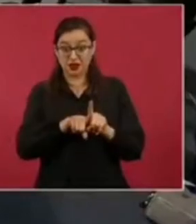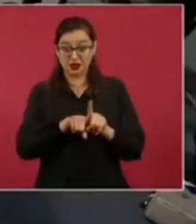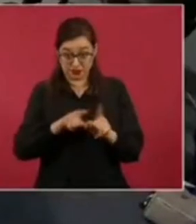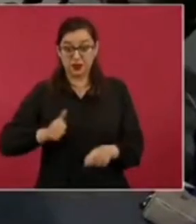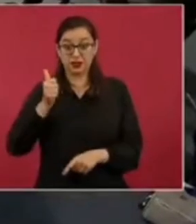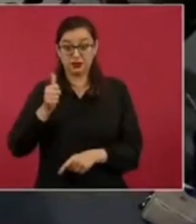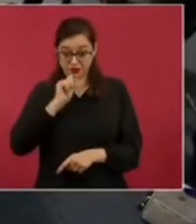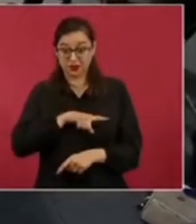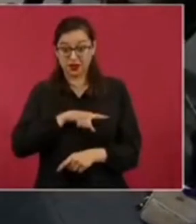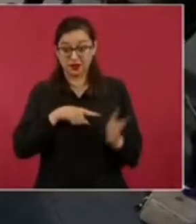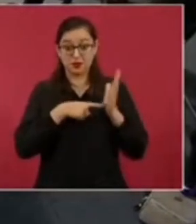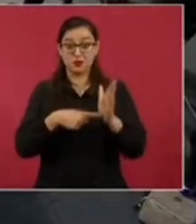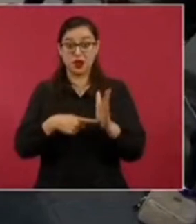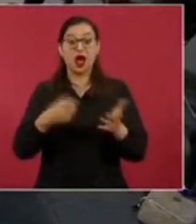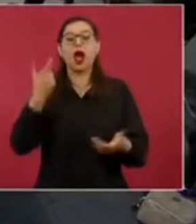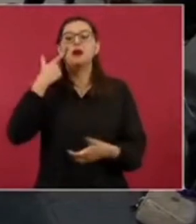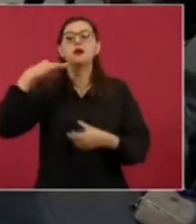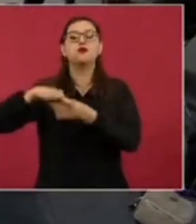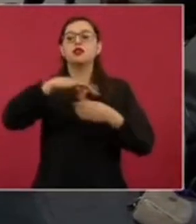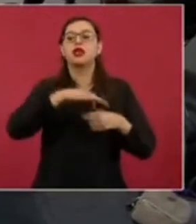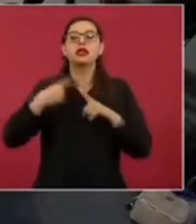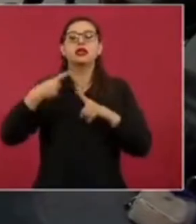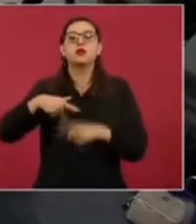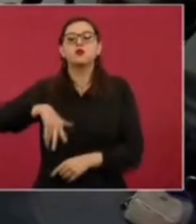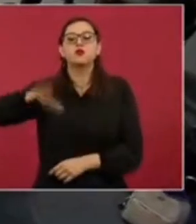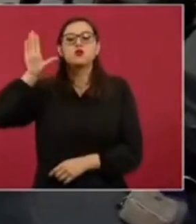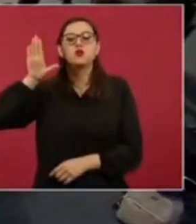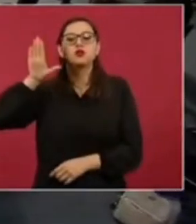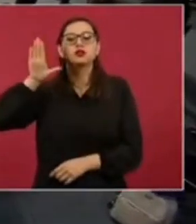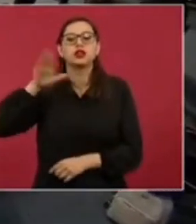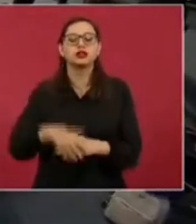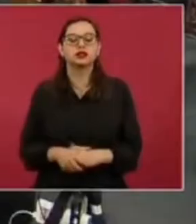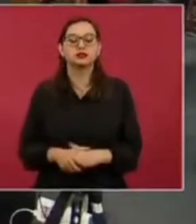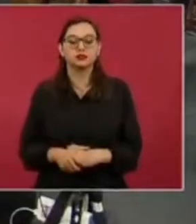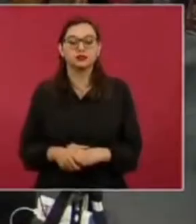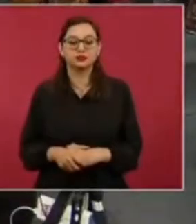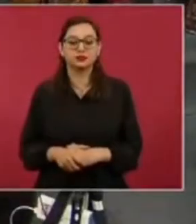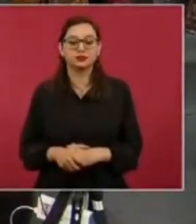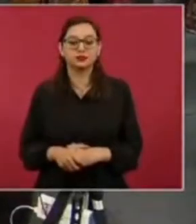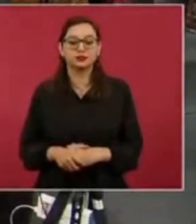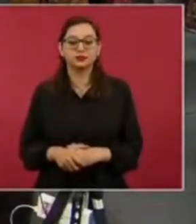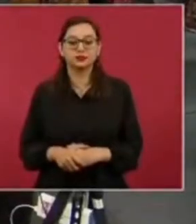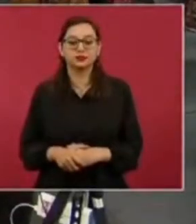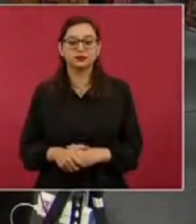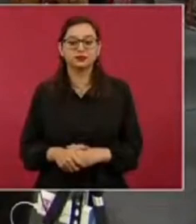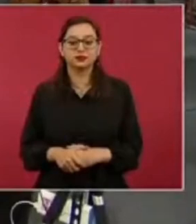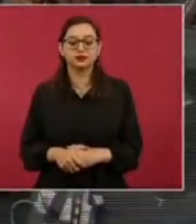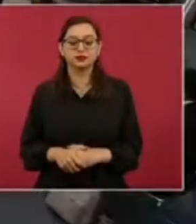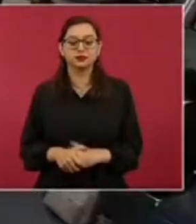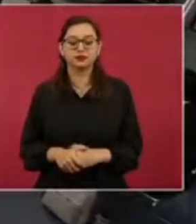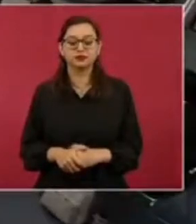¿Sí? Democráticamente, ver, que levante la mano si de una vez va lo de Loret. ¿Eh? ¿Eso lo ocultó? No.